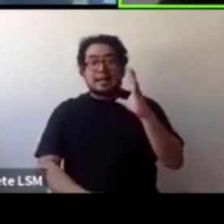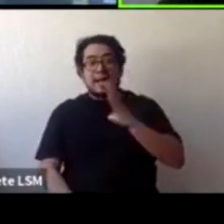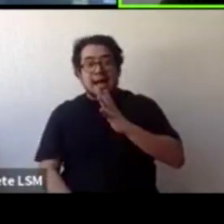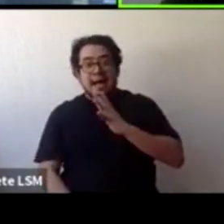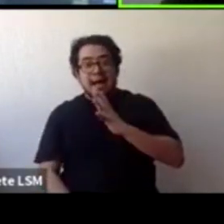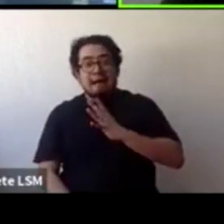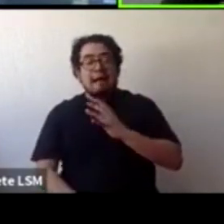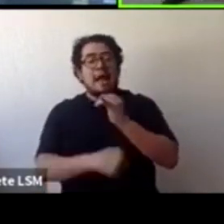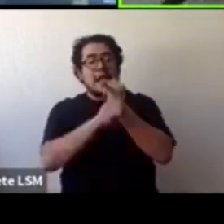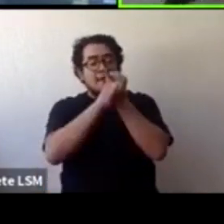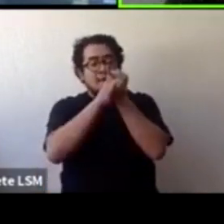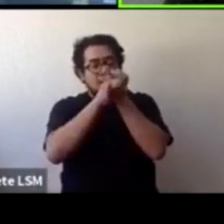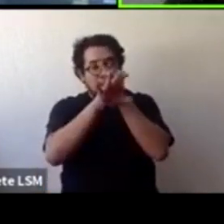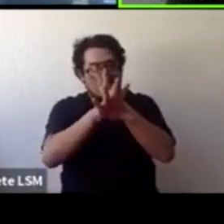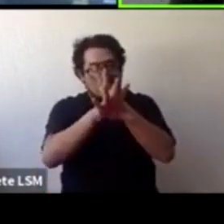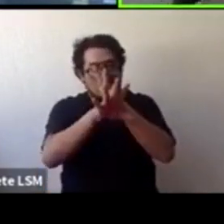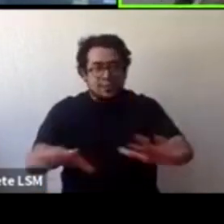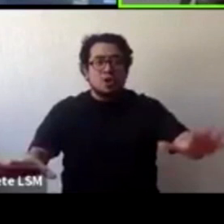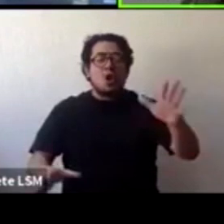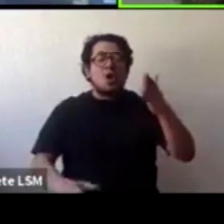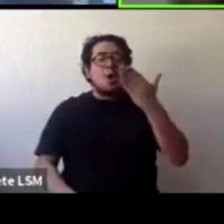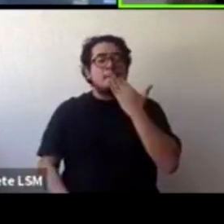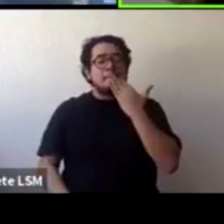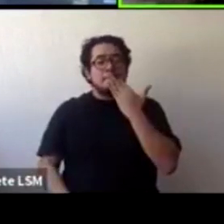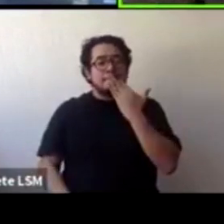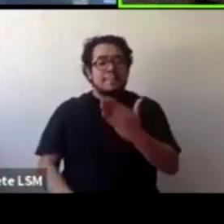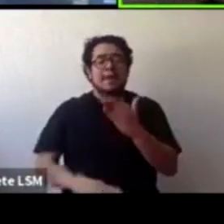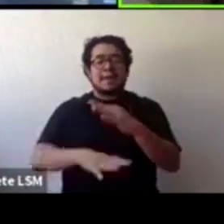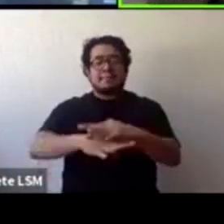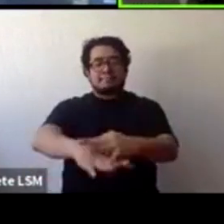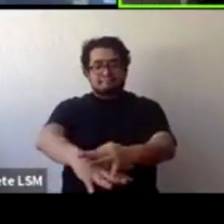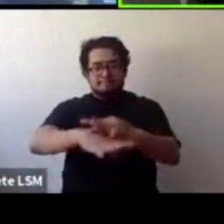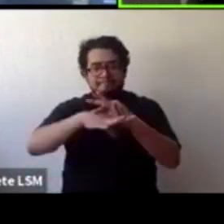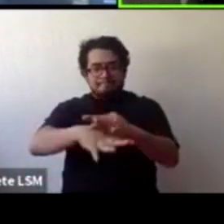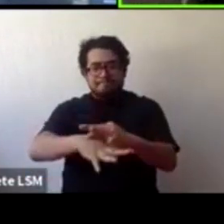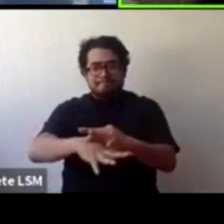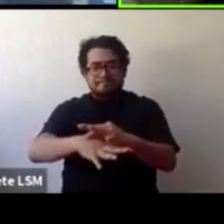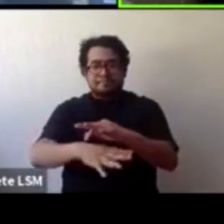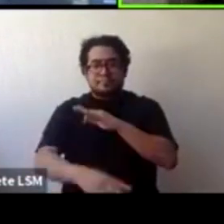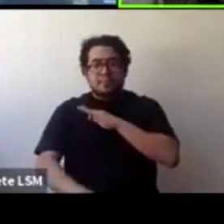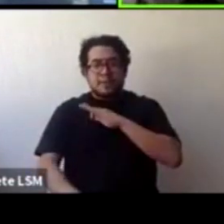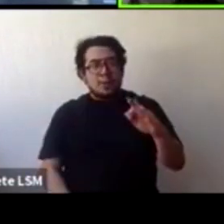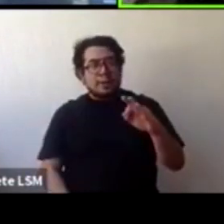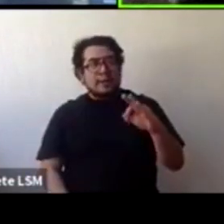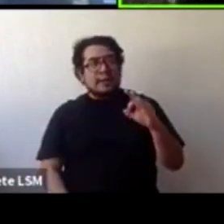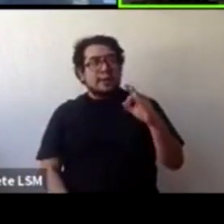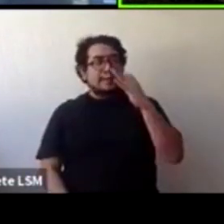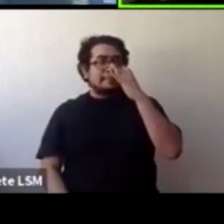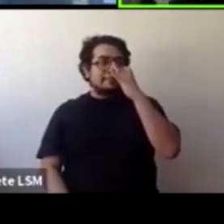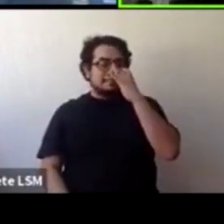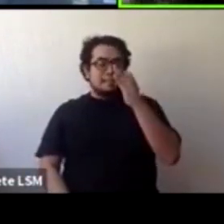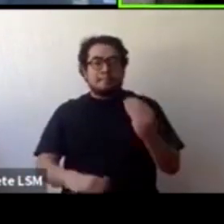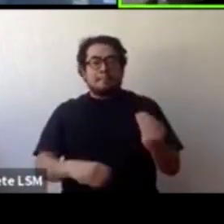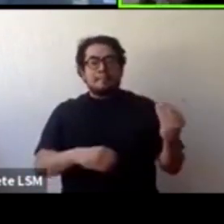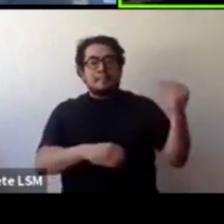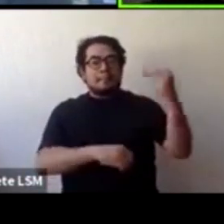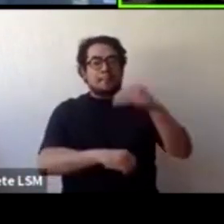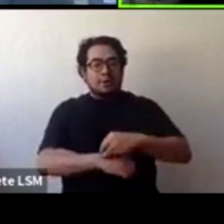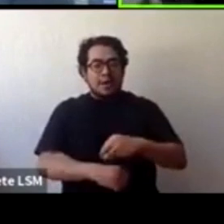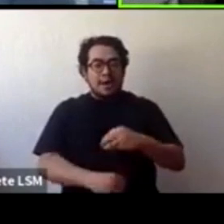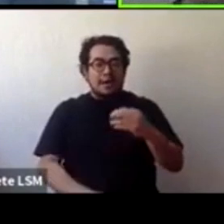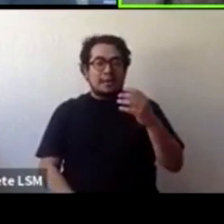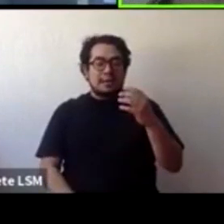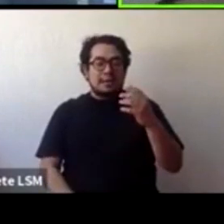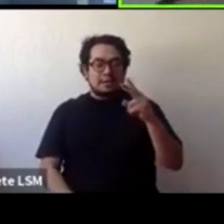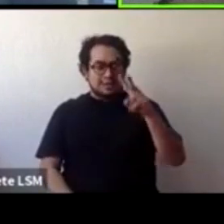información y donde se puede medir y donde se puede dar un índice al final para ir reconociendo los problemas y si